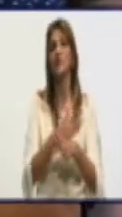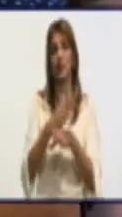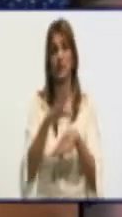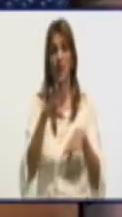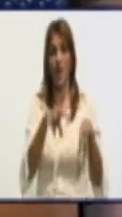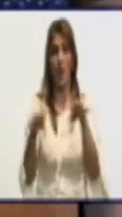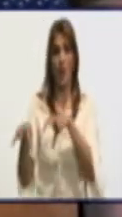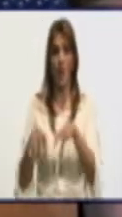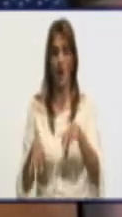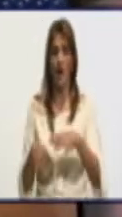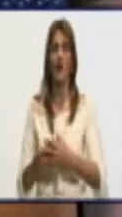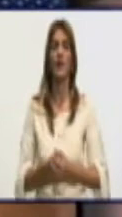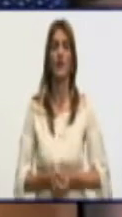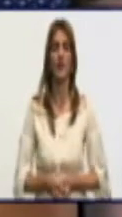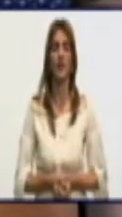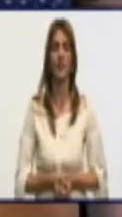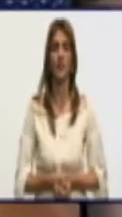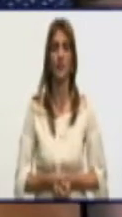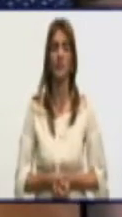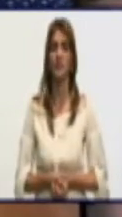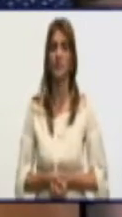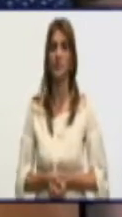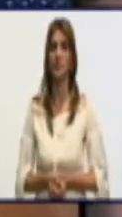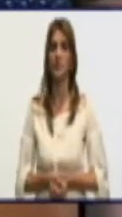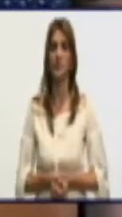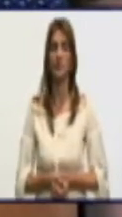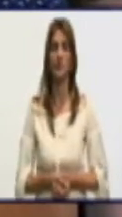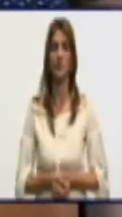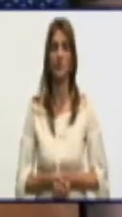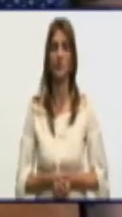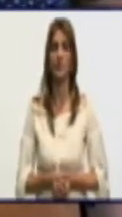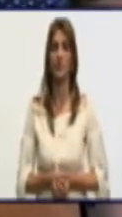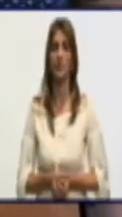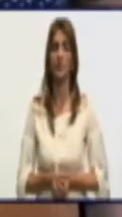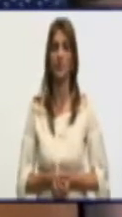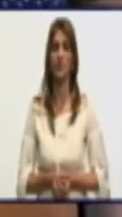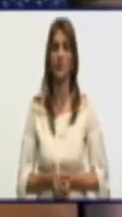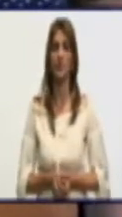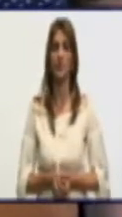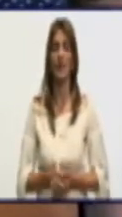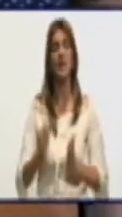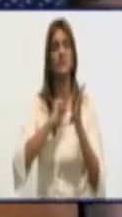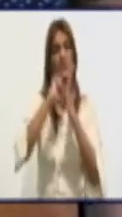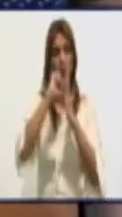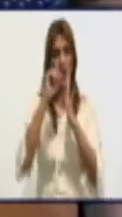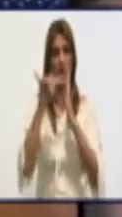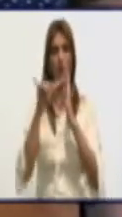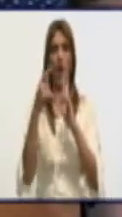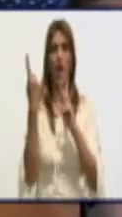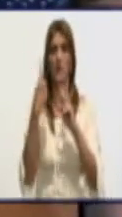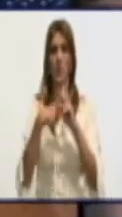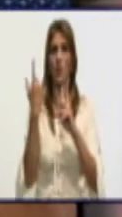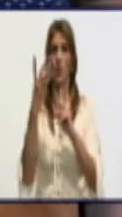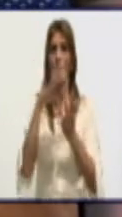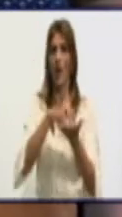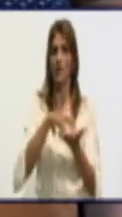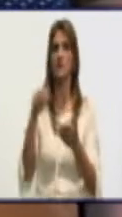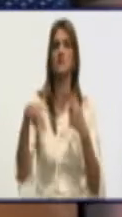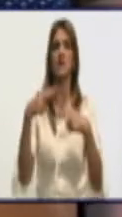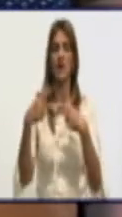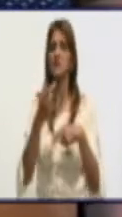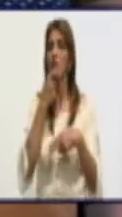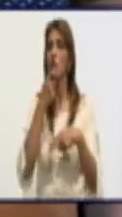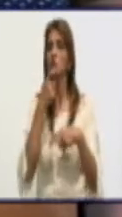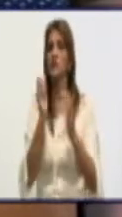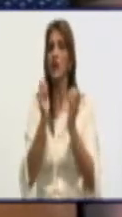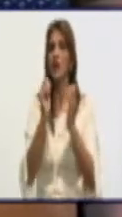en Las Caobas, que vamos a empezar, tenemos en Siboney, vamos a hacer un nivel acá